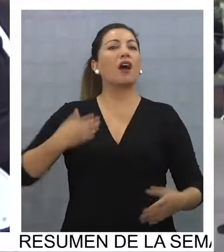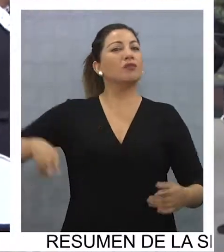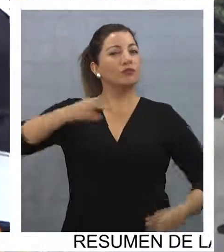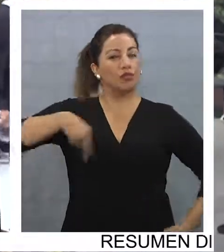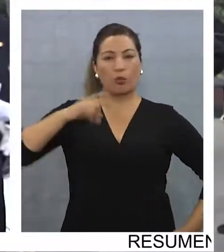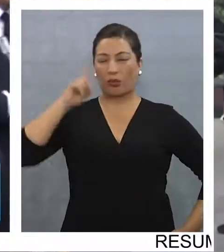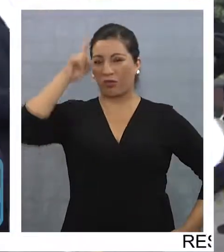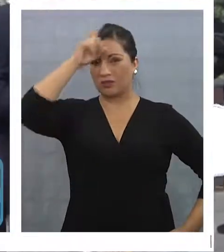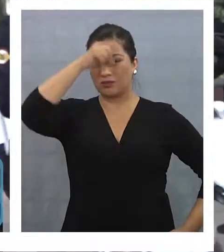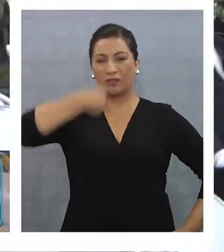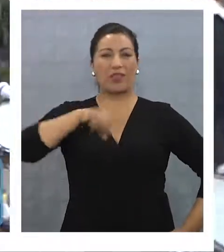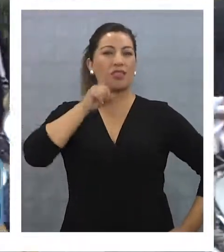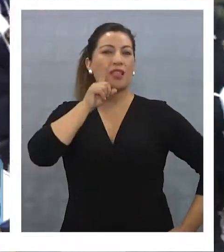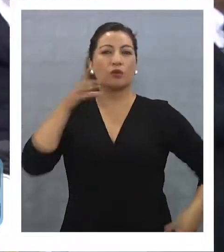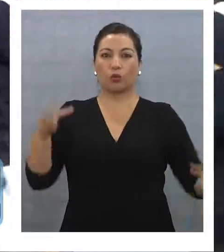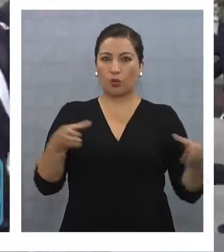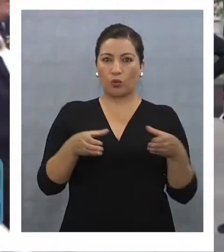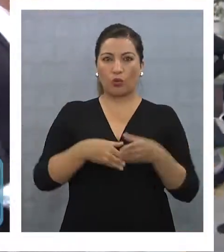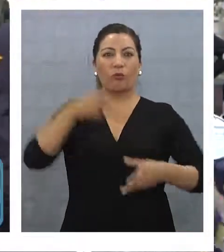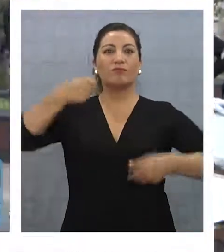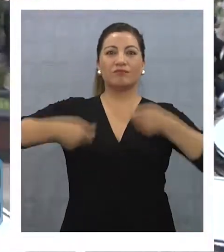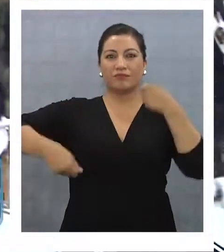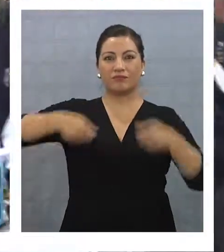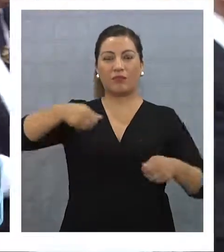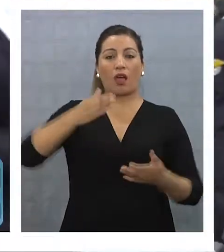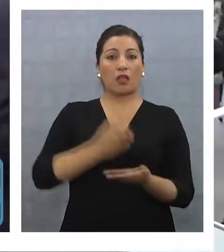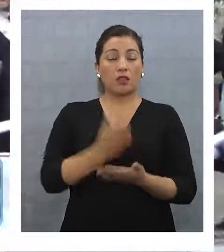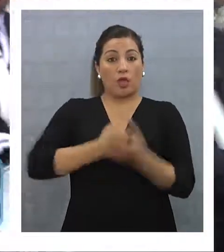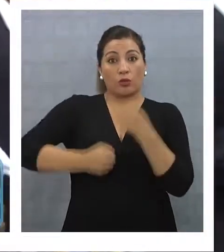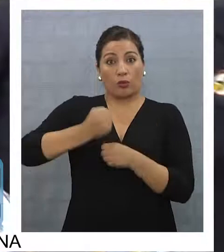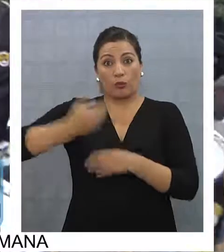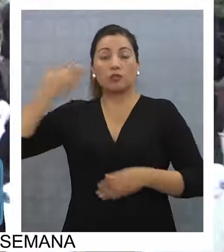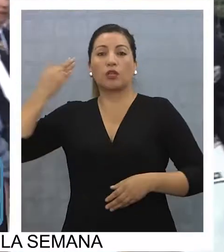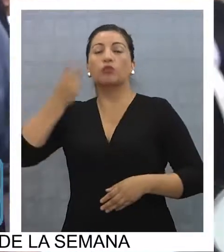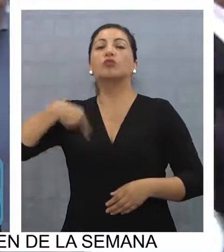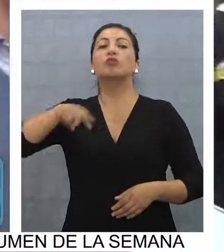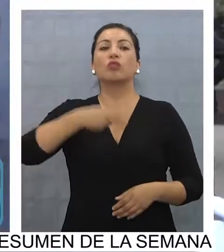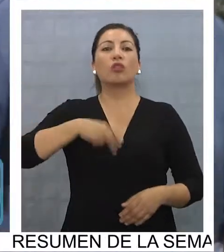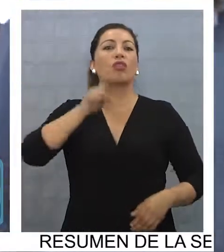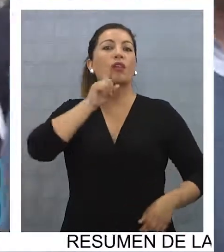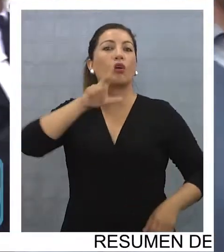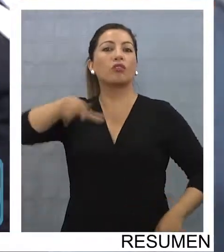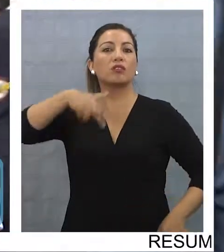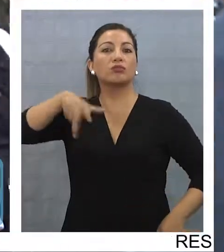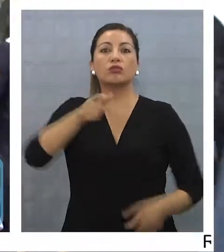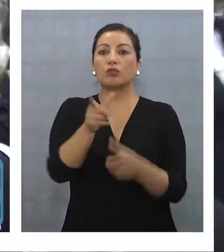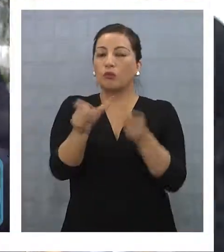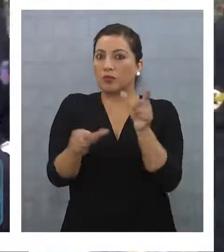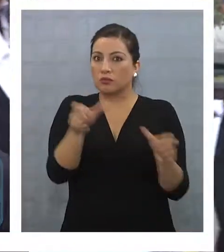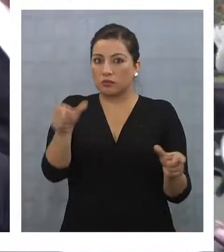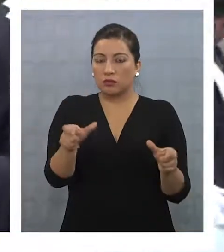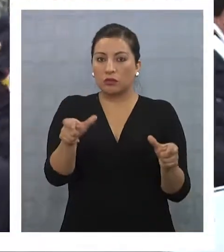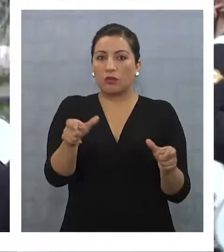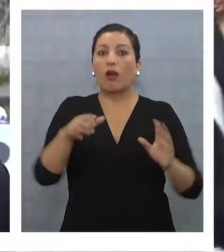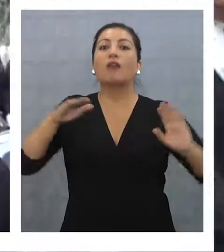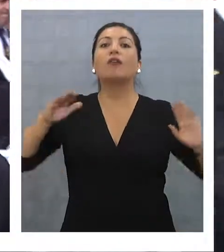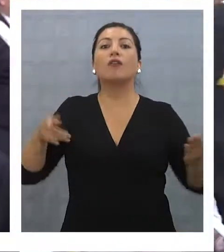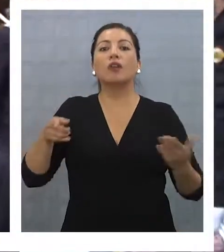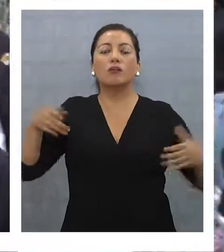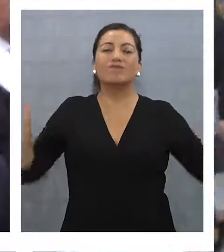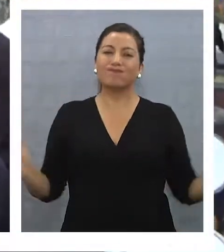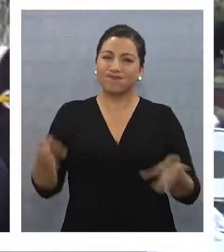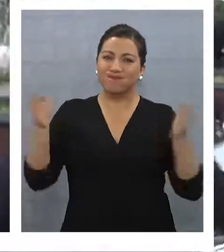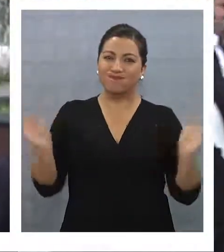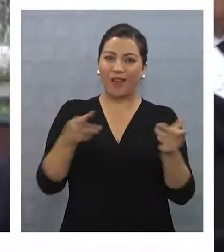formar esta banda, puesto que hasta el año pasado nosotros funcionábamos con 18 alumnos. Hemos motivado por todos